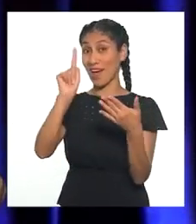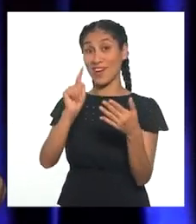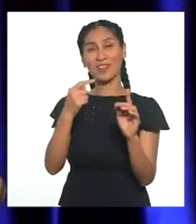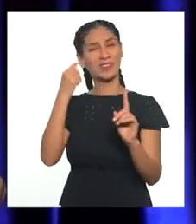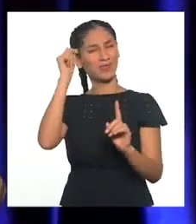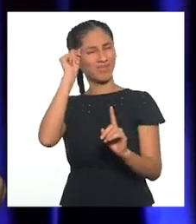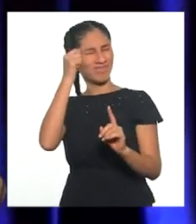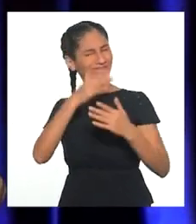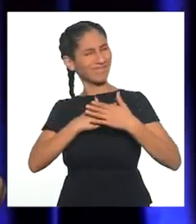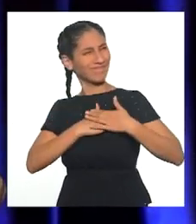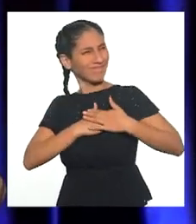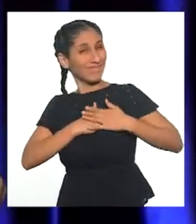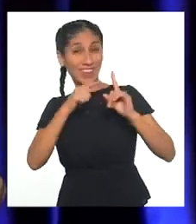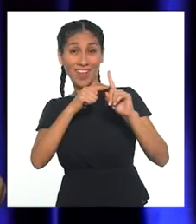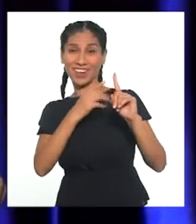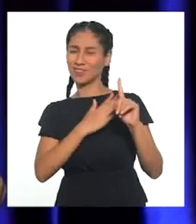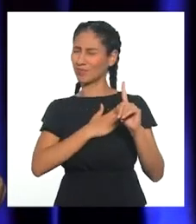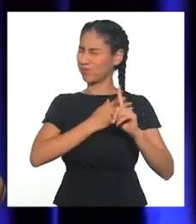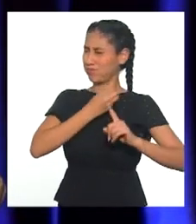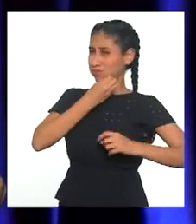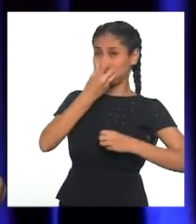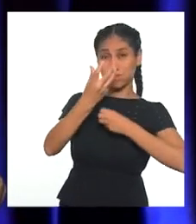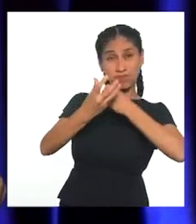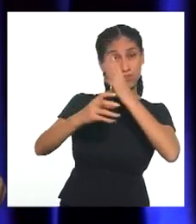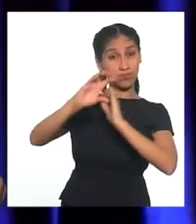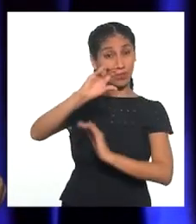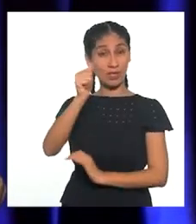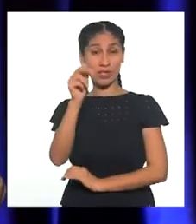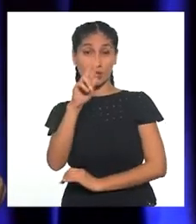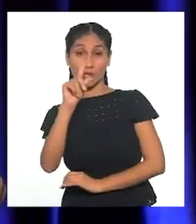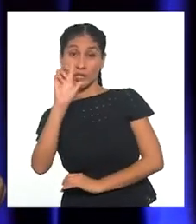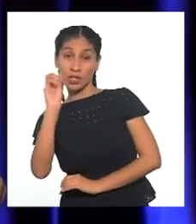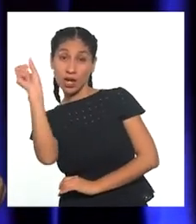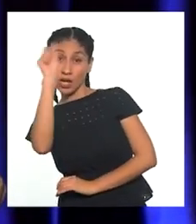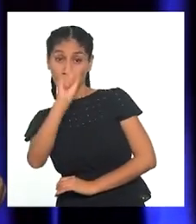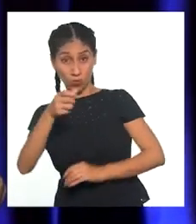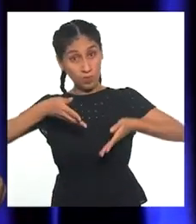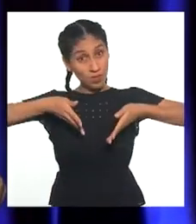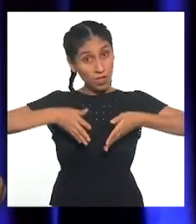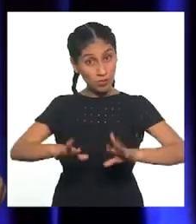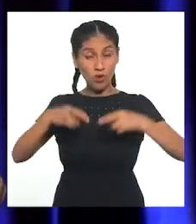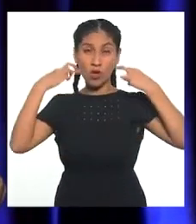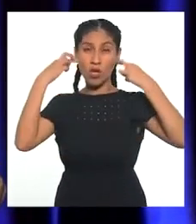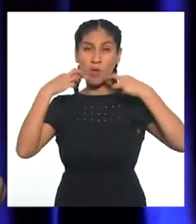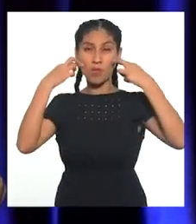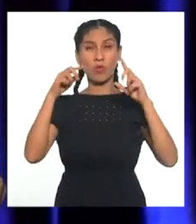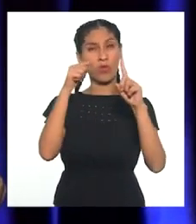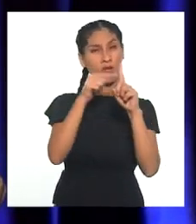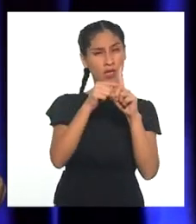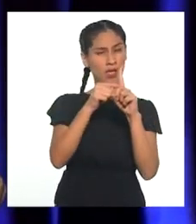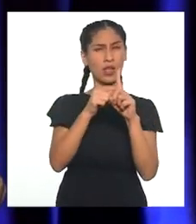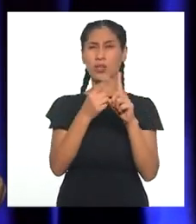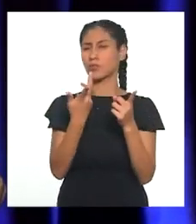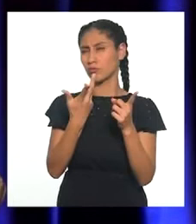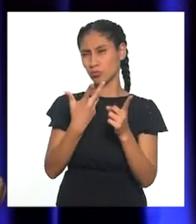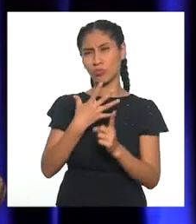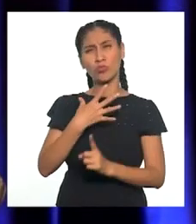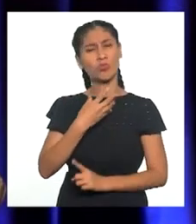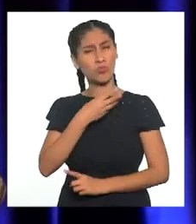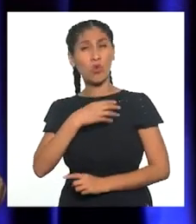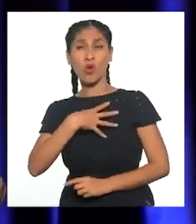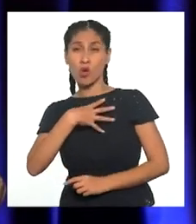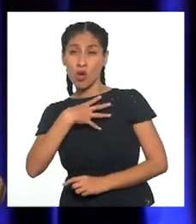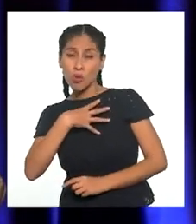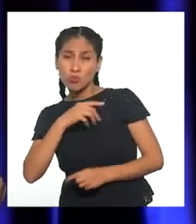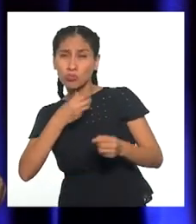peruano, Carlos Oquendo de Amat, nacido en Puno. Él tuvo una vida breve, pero nos